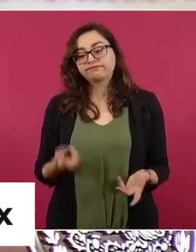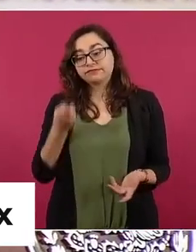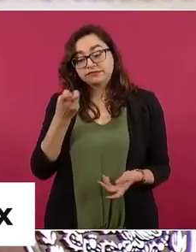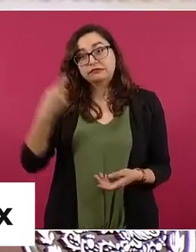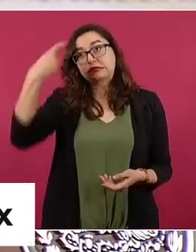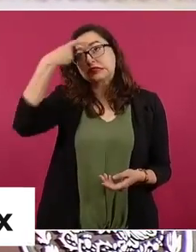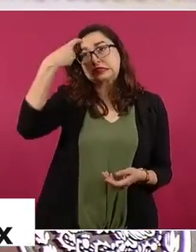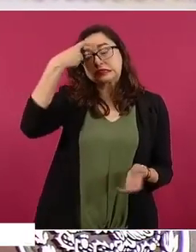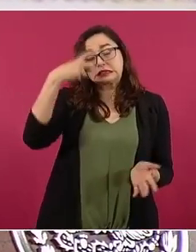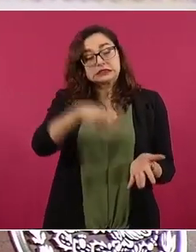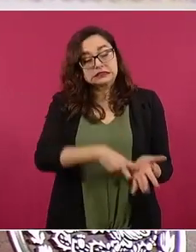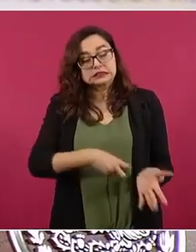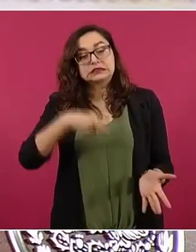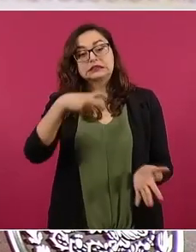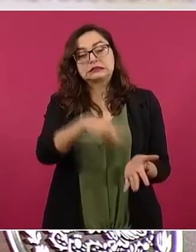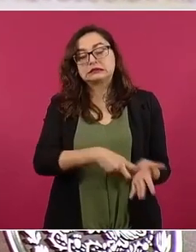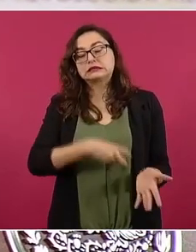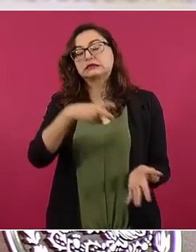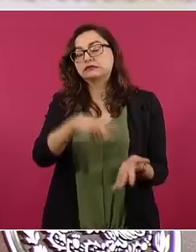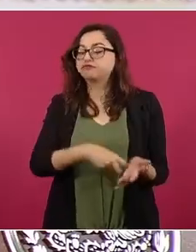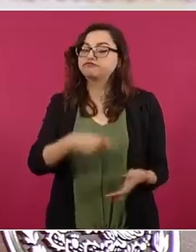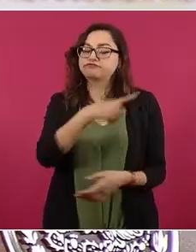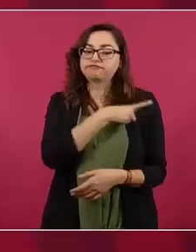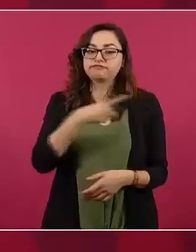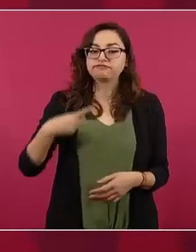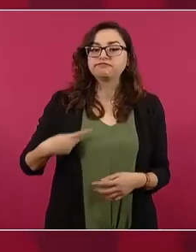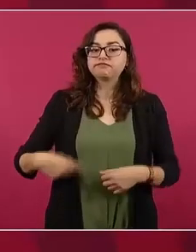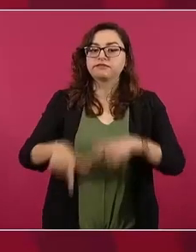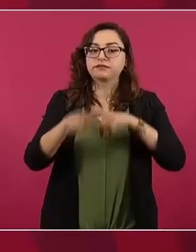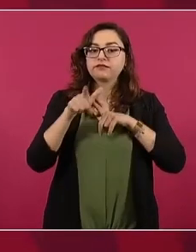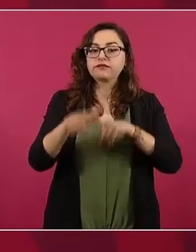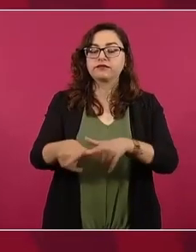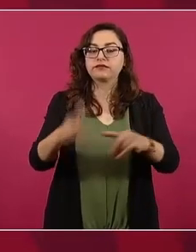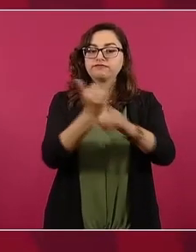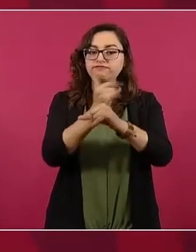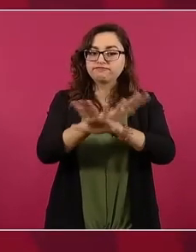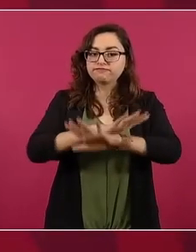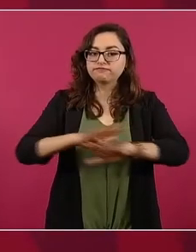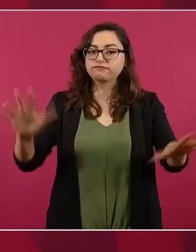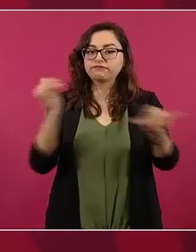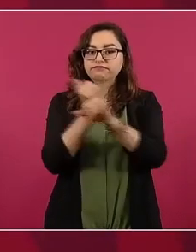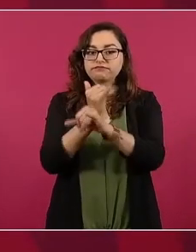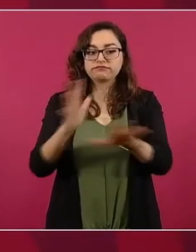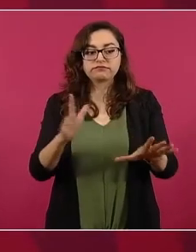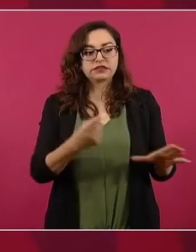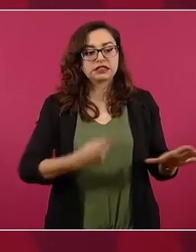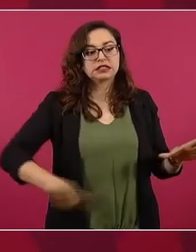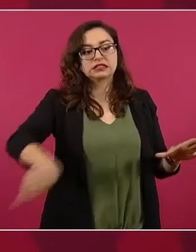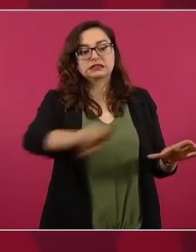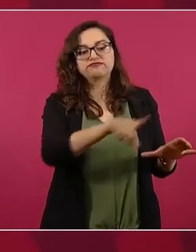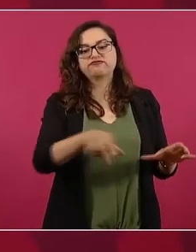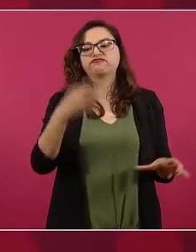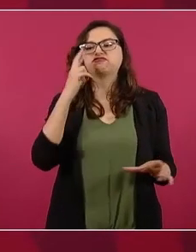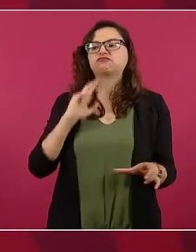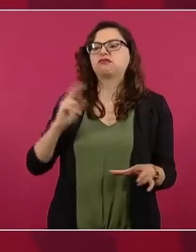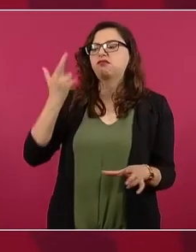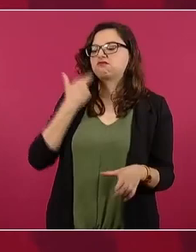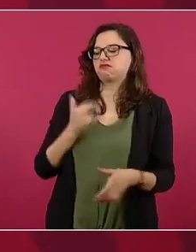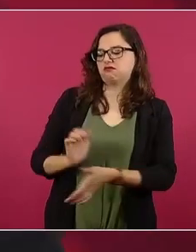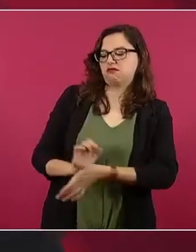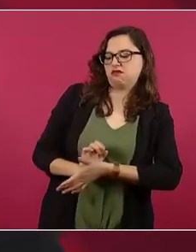para que ese racismo, ese clasismo,